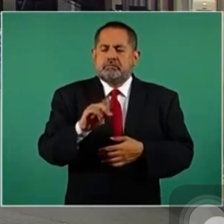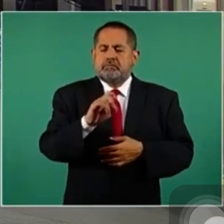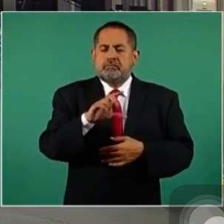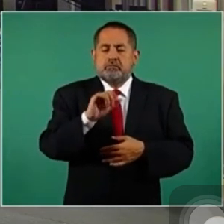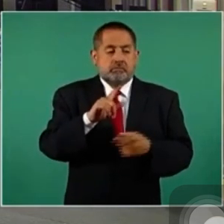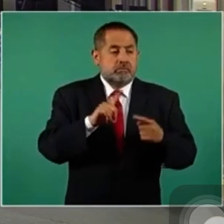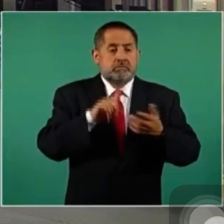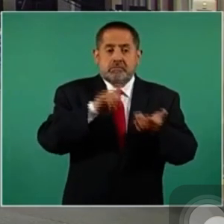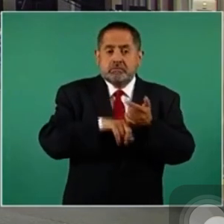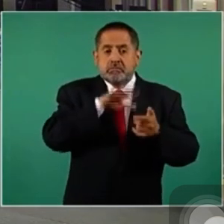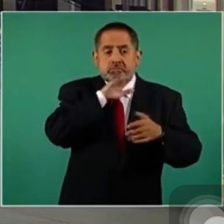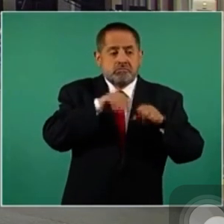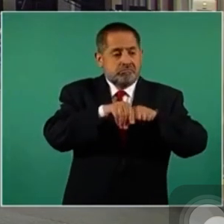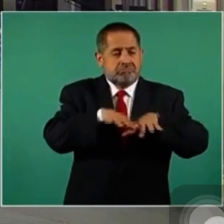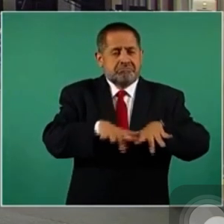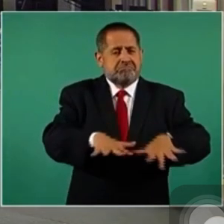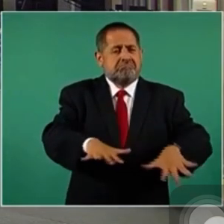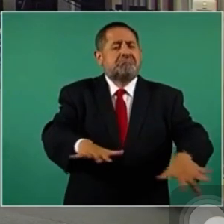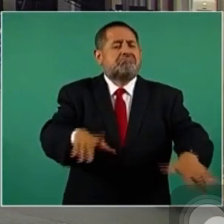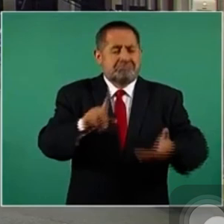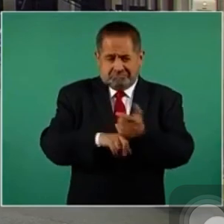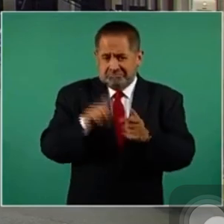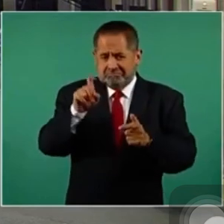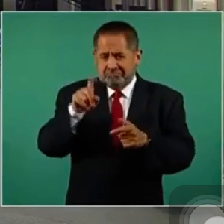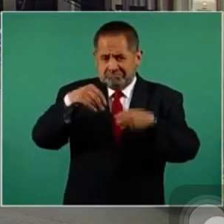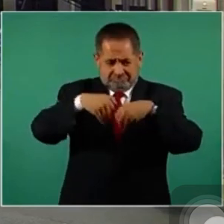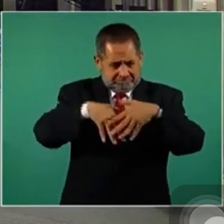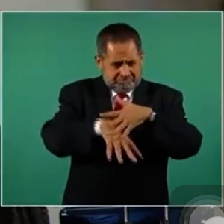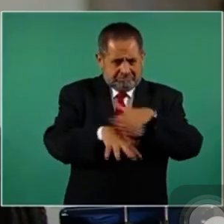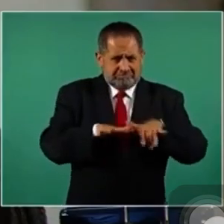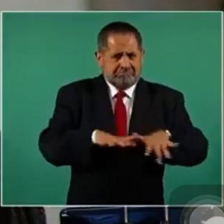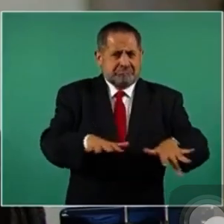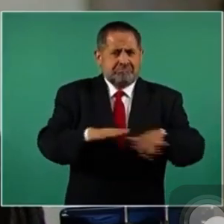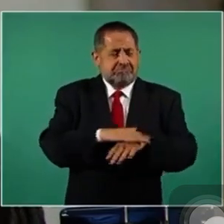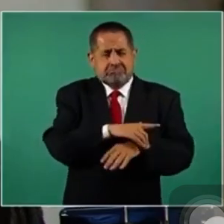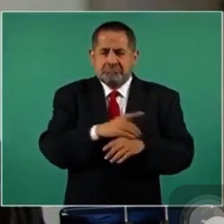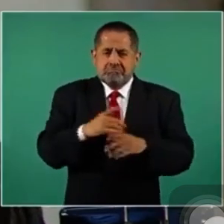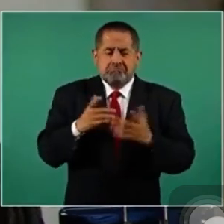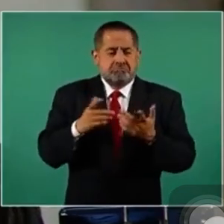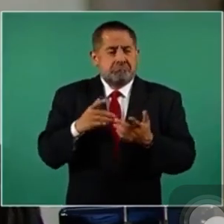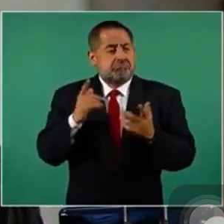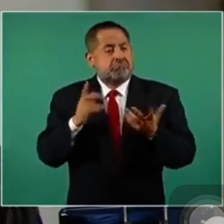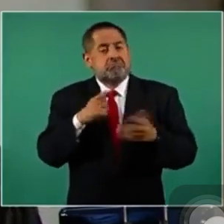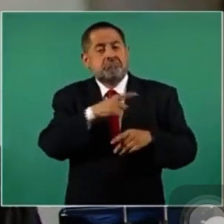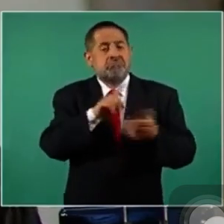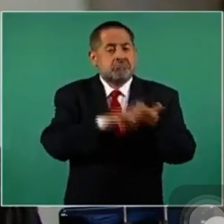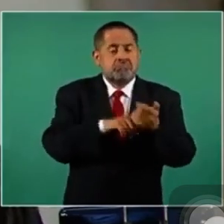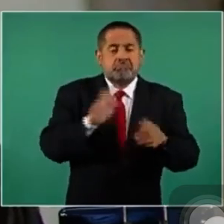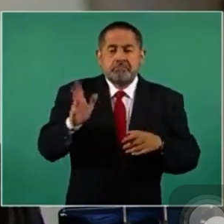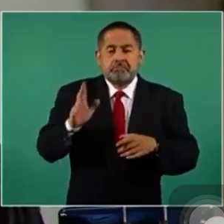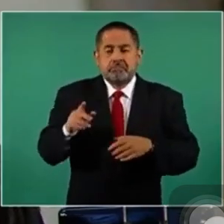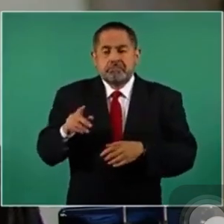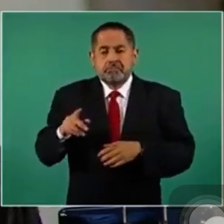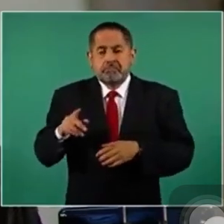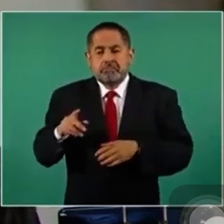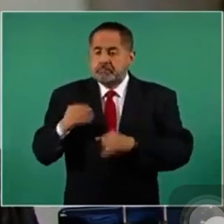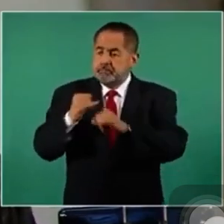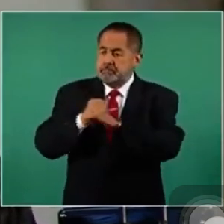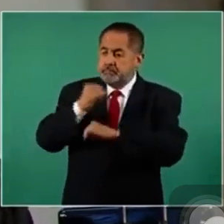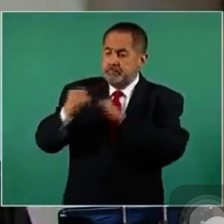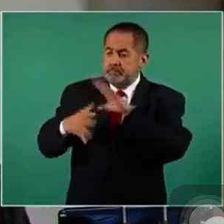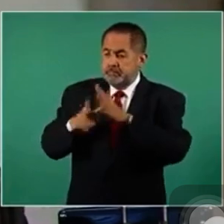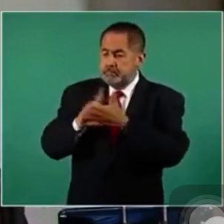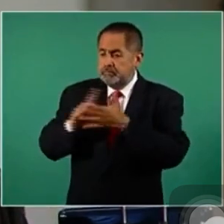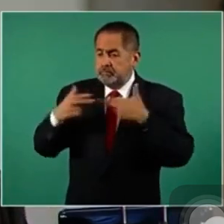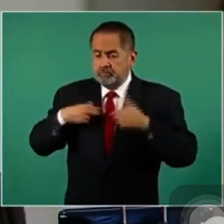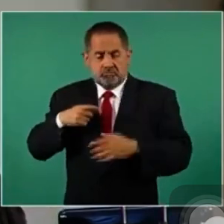contaminando los mantos freáticos y que incluso ya le valió una recomendación de la Interamericana de